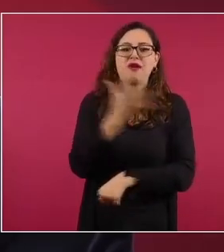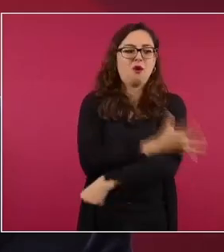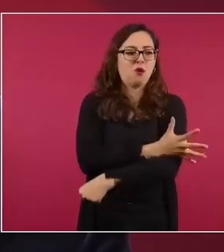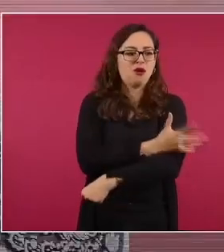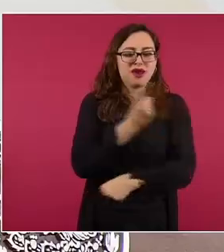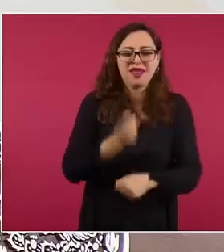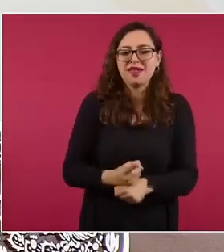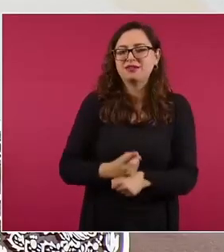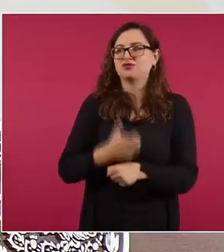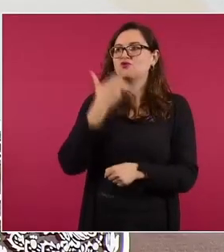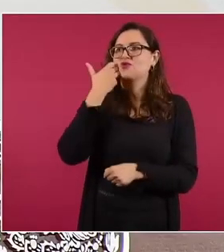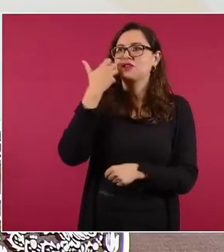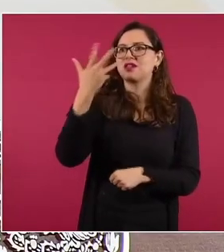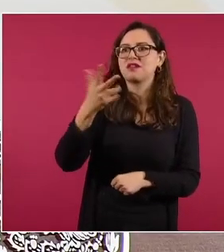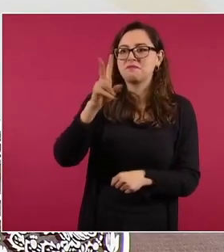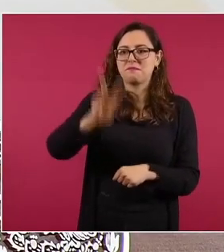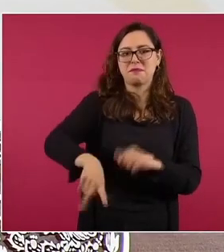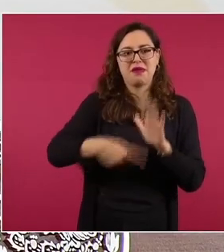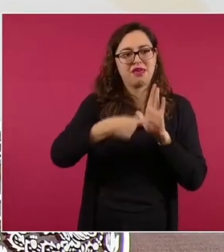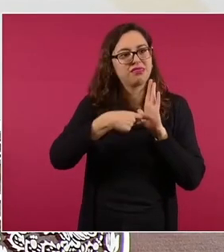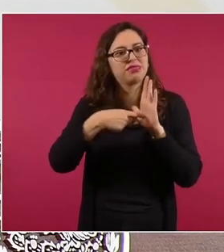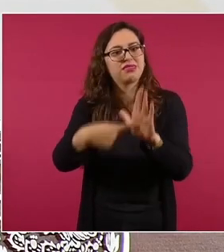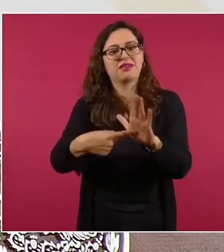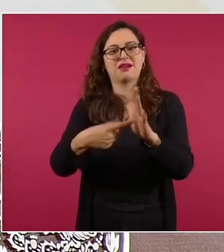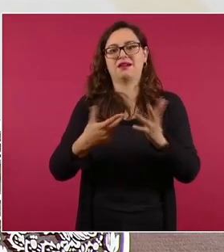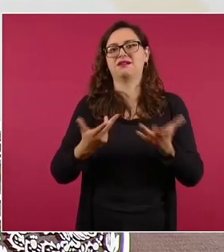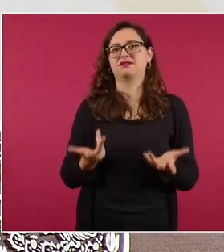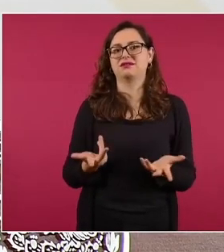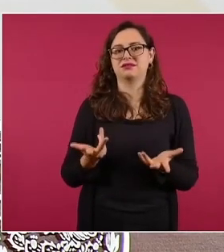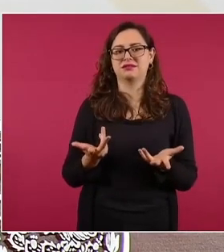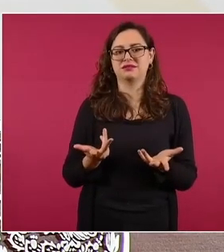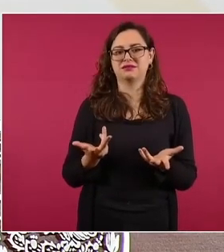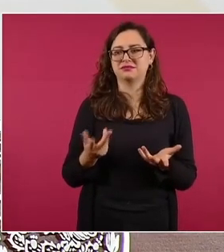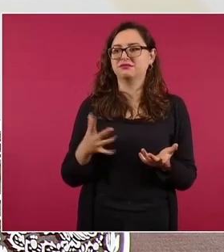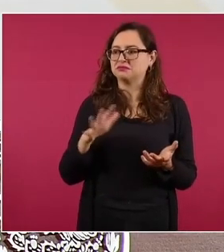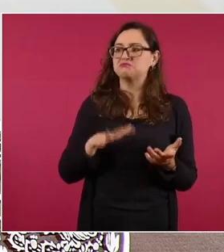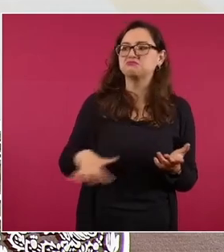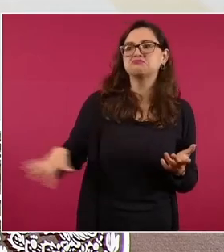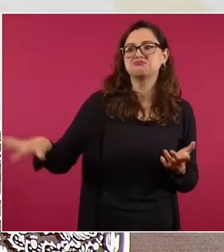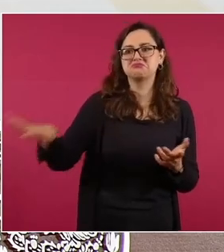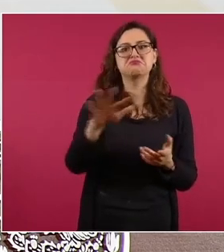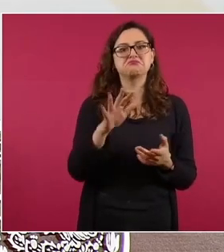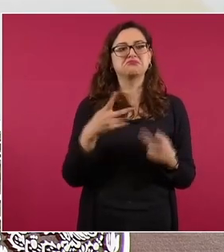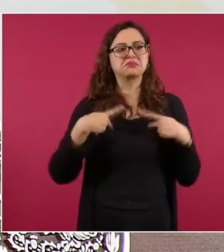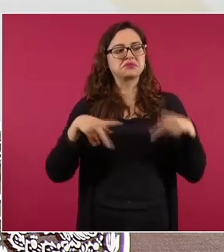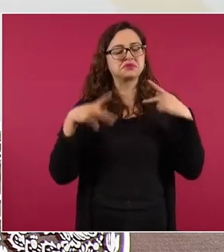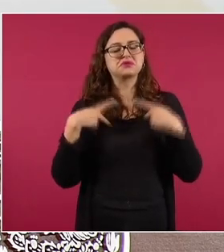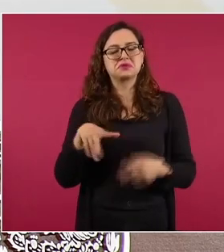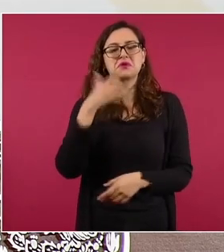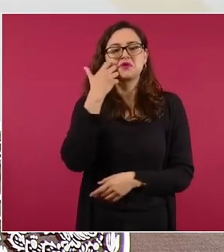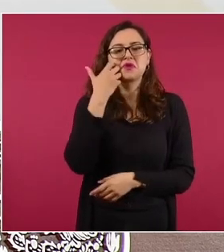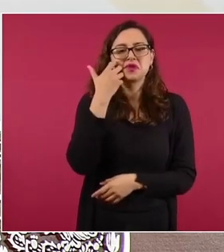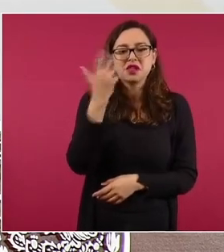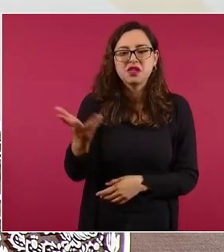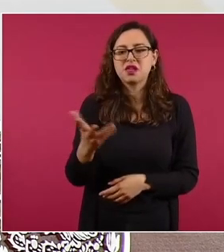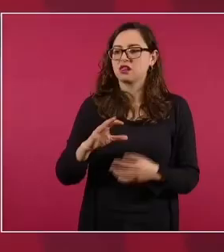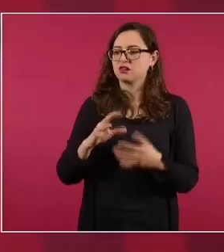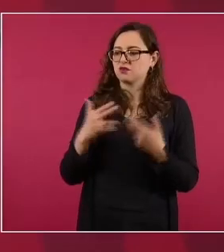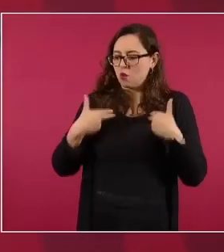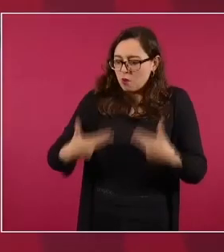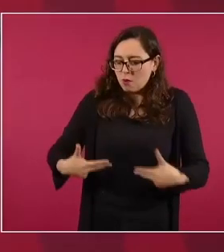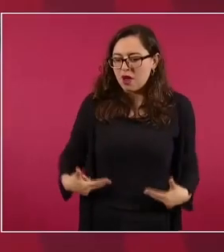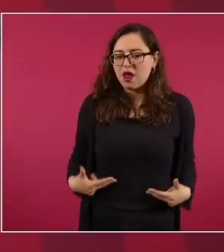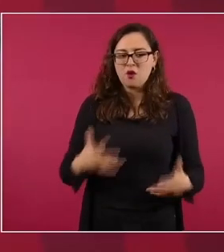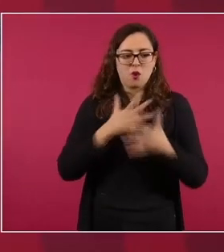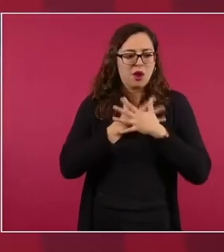verdad, de honestidad, de amor al prójimo.